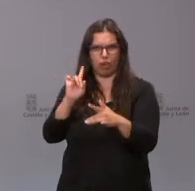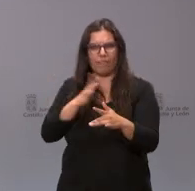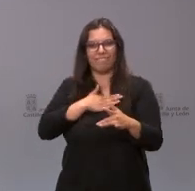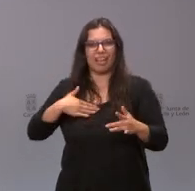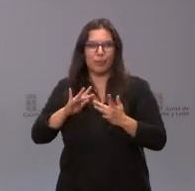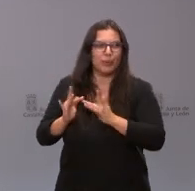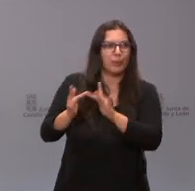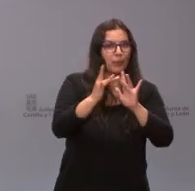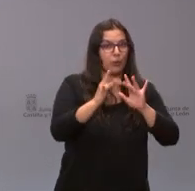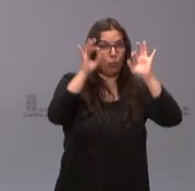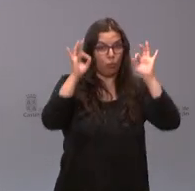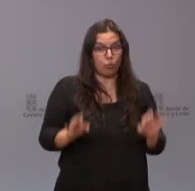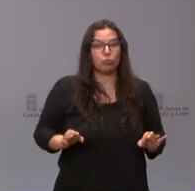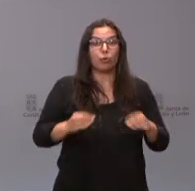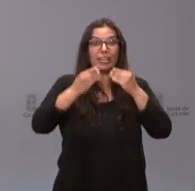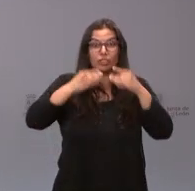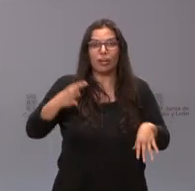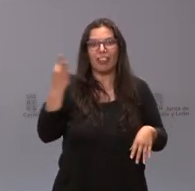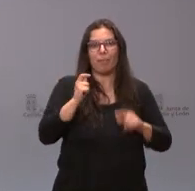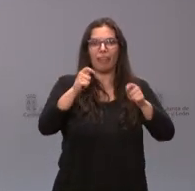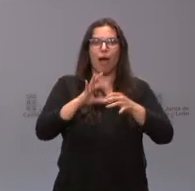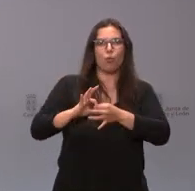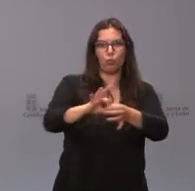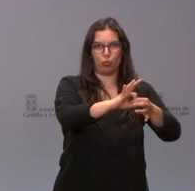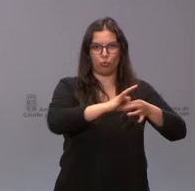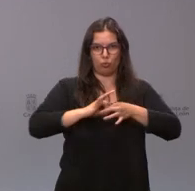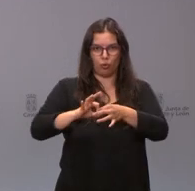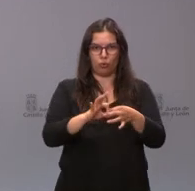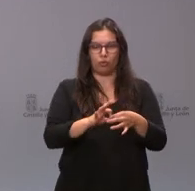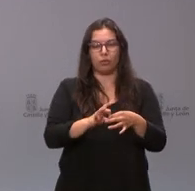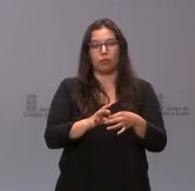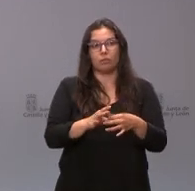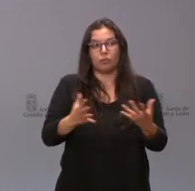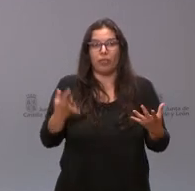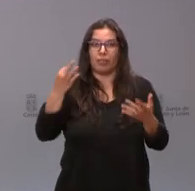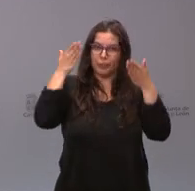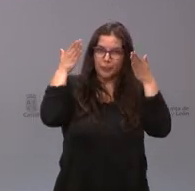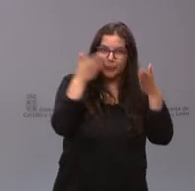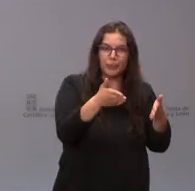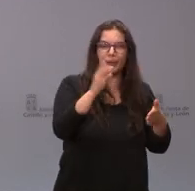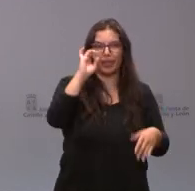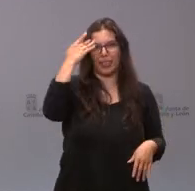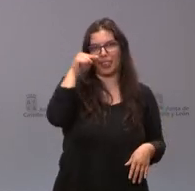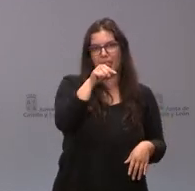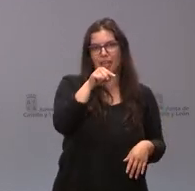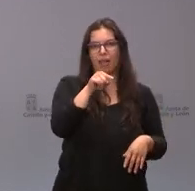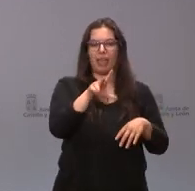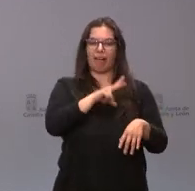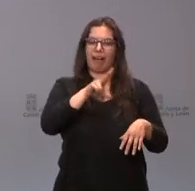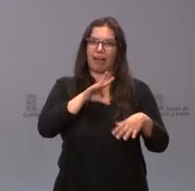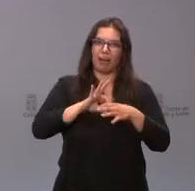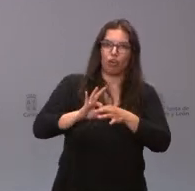debe unir, precisamente, es nuestra historia común y, por tanto, tenemos que incidir en esta idea de reconciliación,